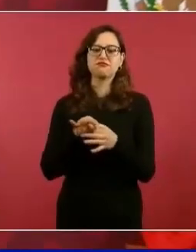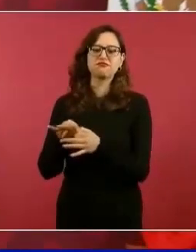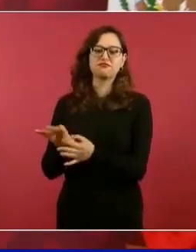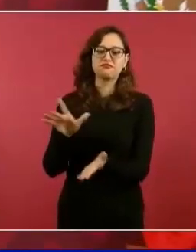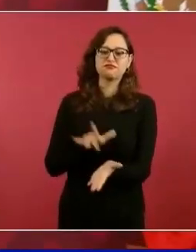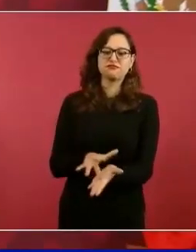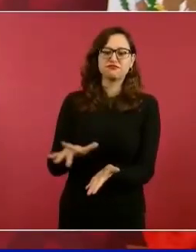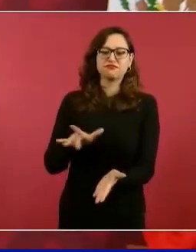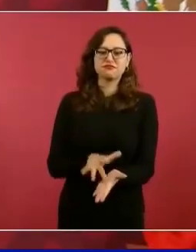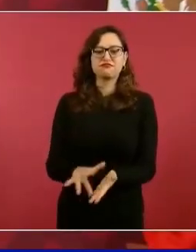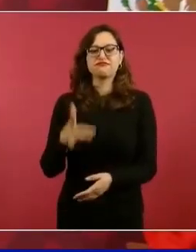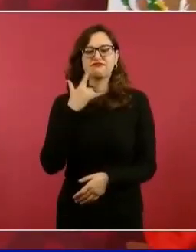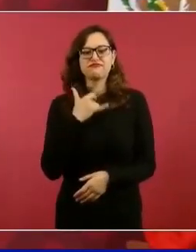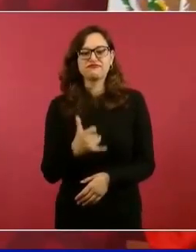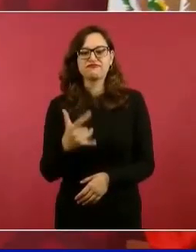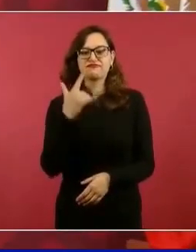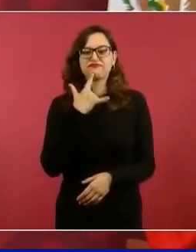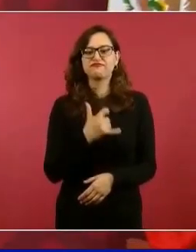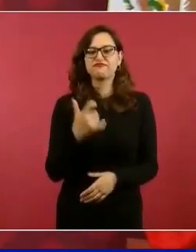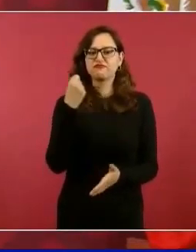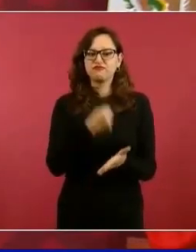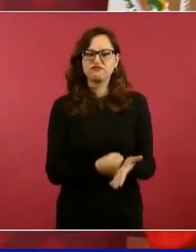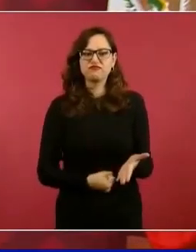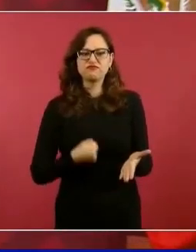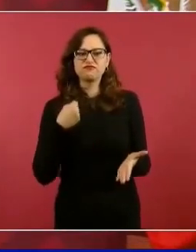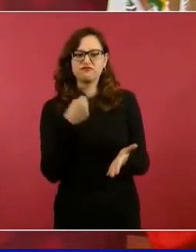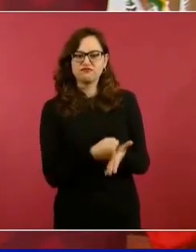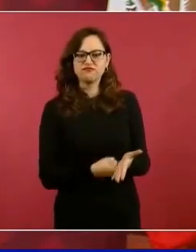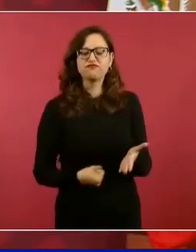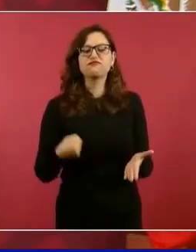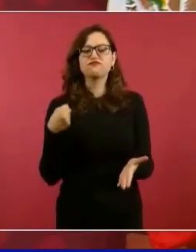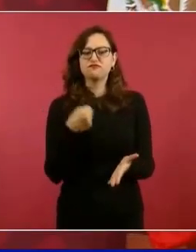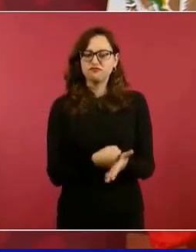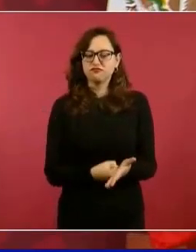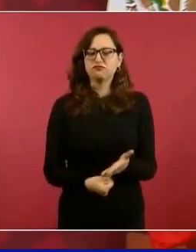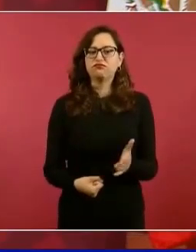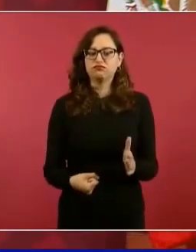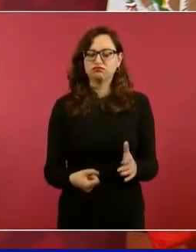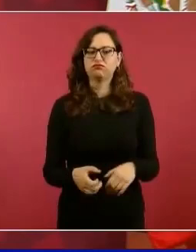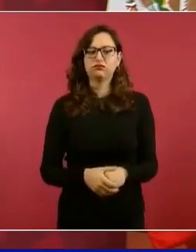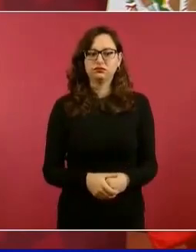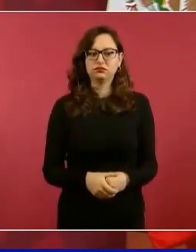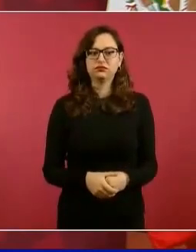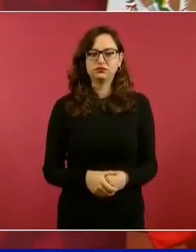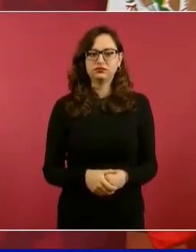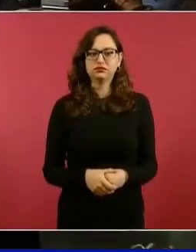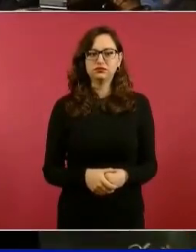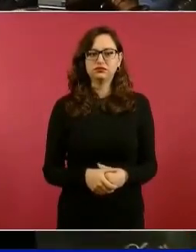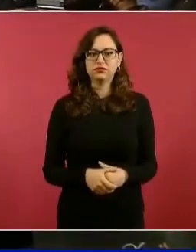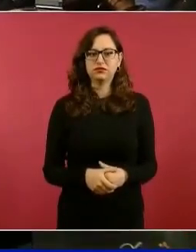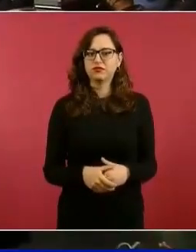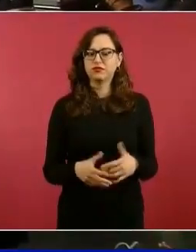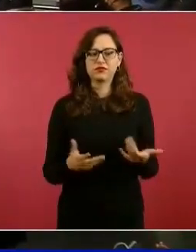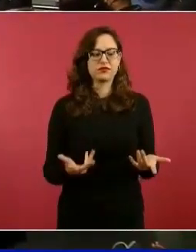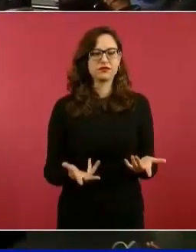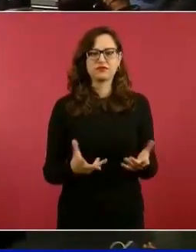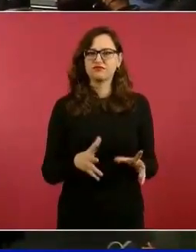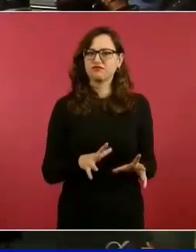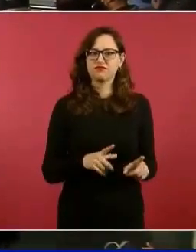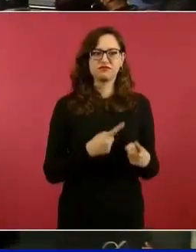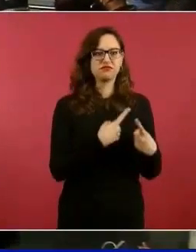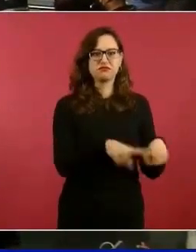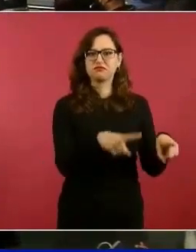y comprometidos con los movimientos sociales, con la diversidad, con todos los